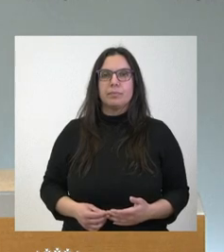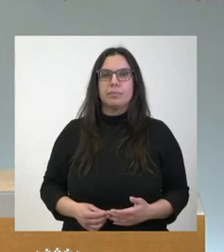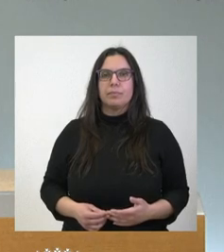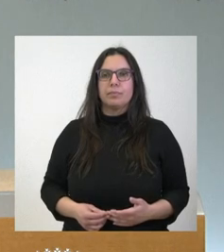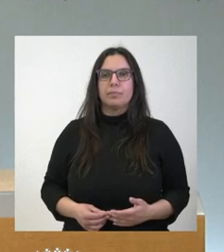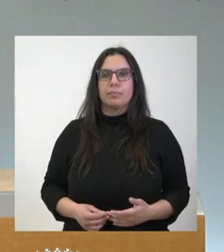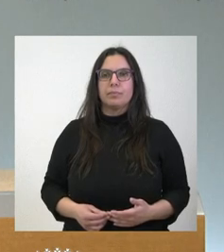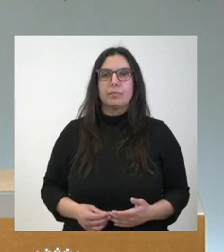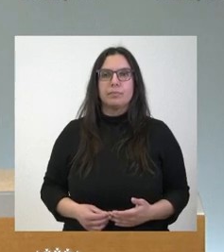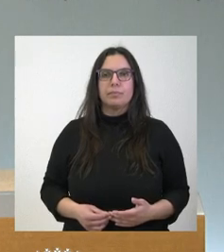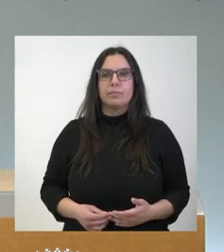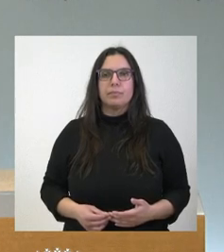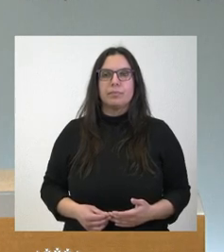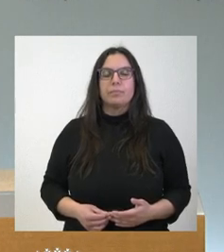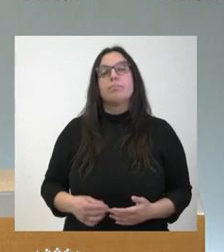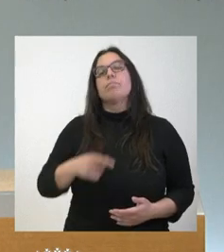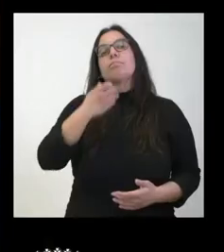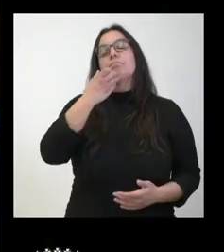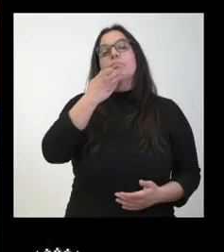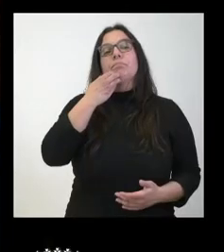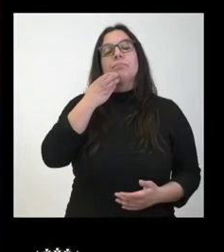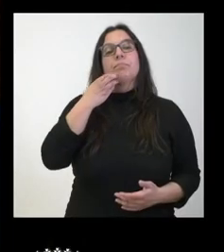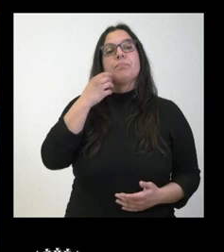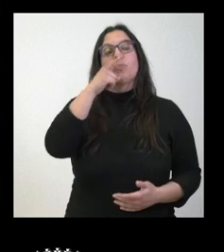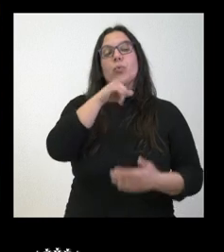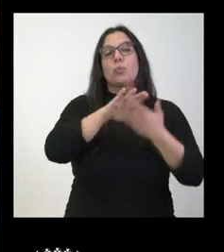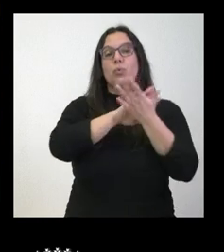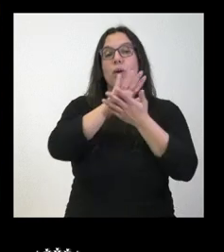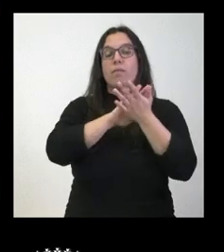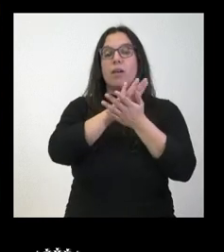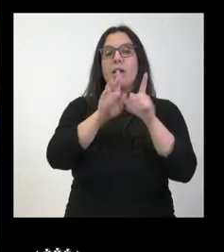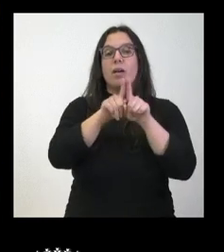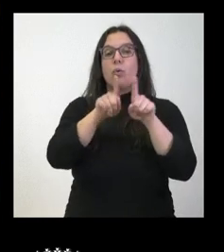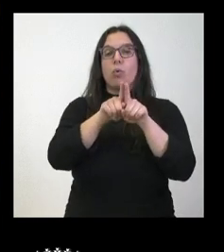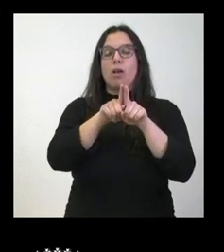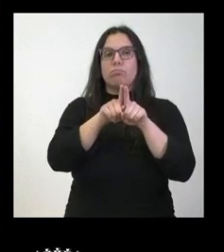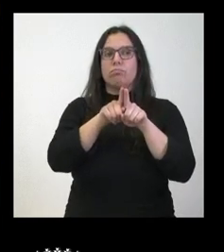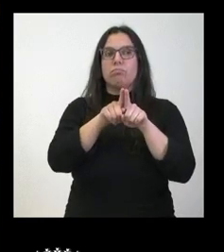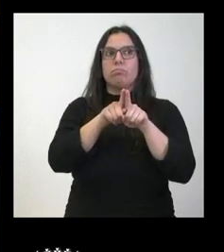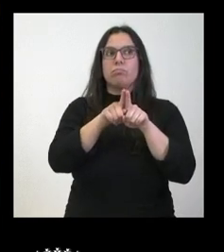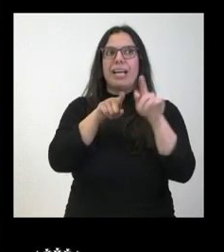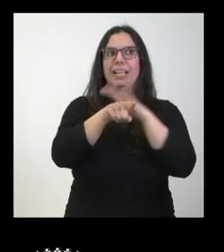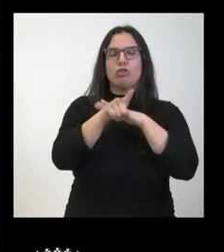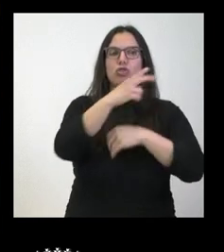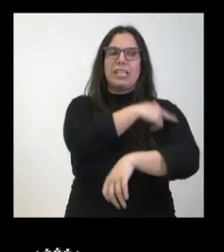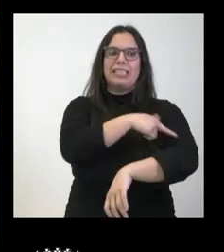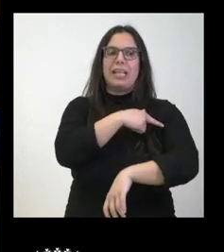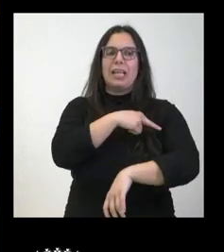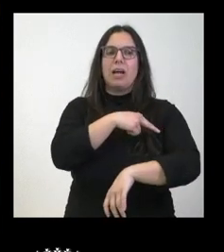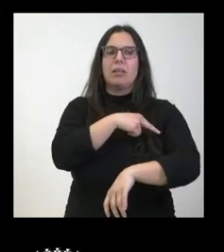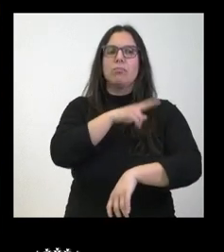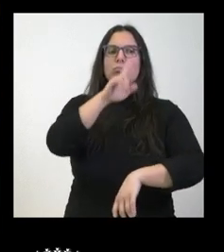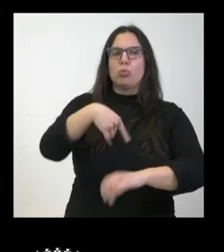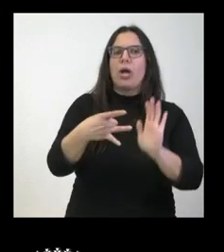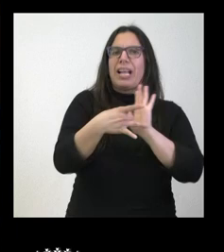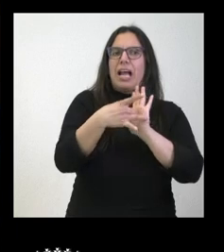Cuando habla de que la gestión sanitaria es de calidad, ¿qué cree que pensará la gente